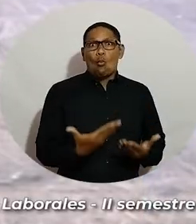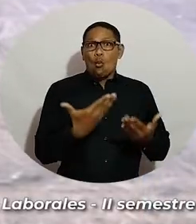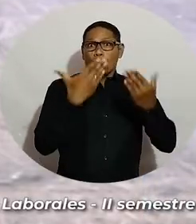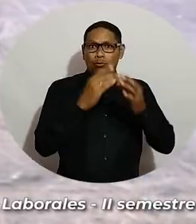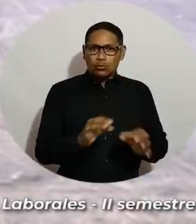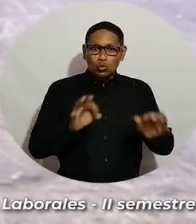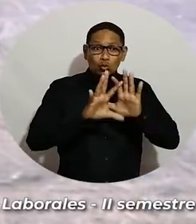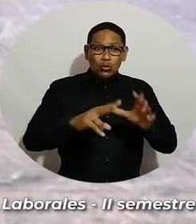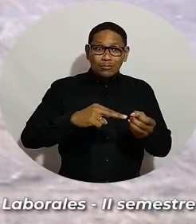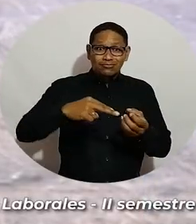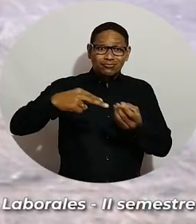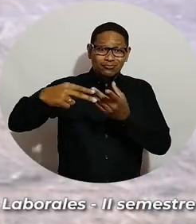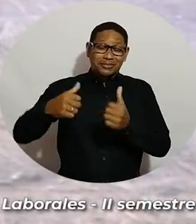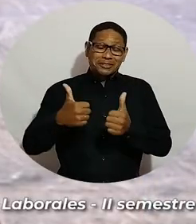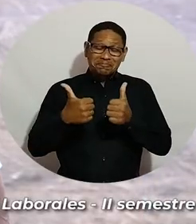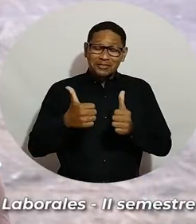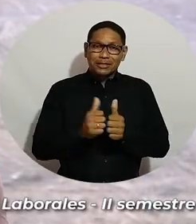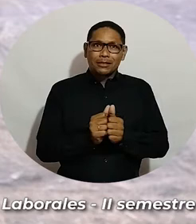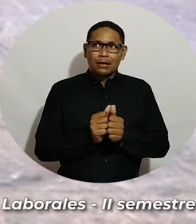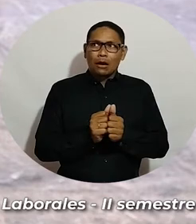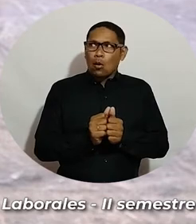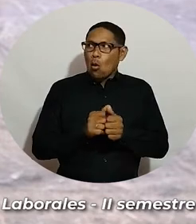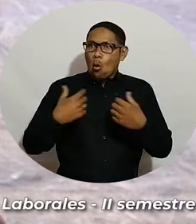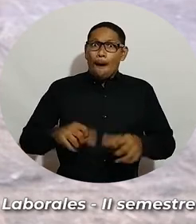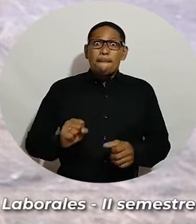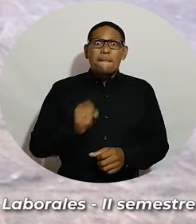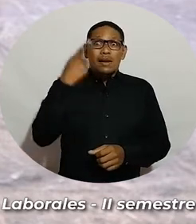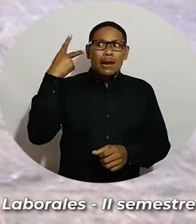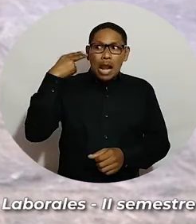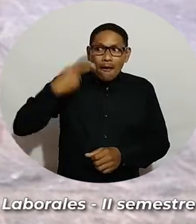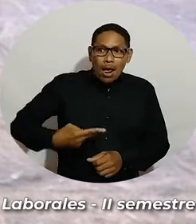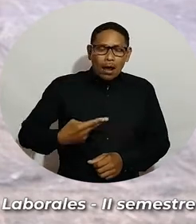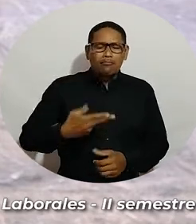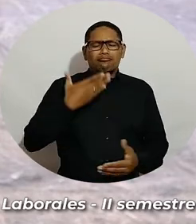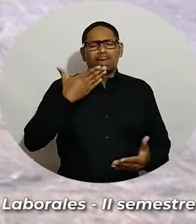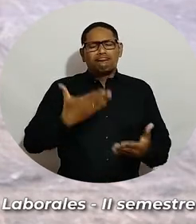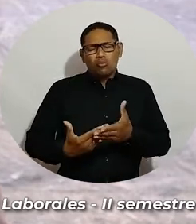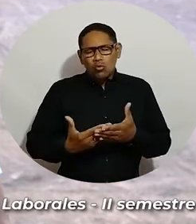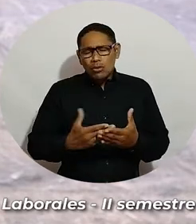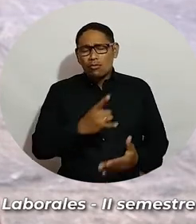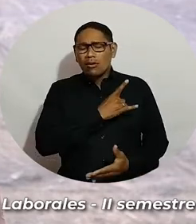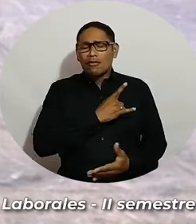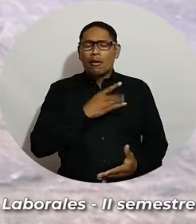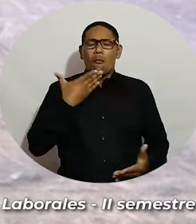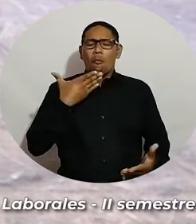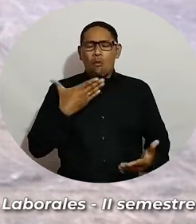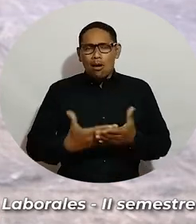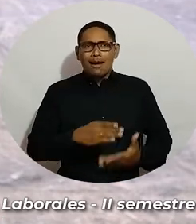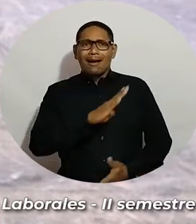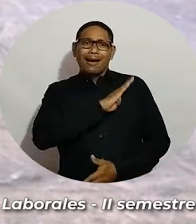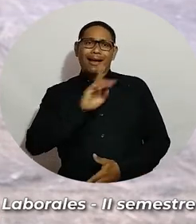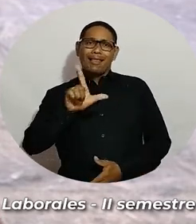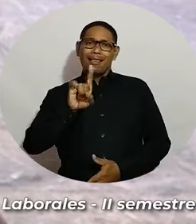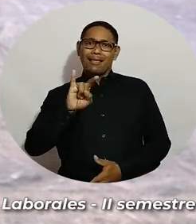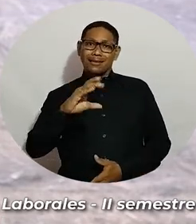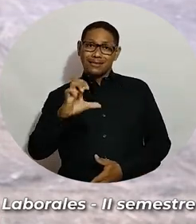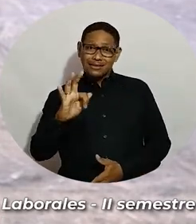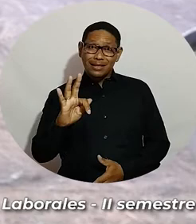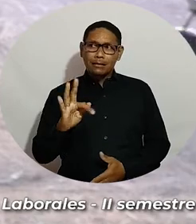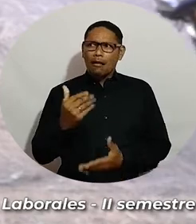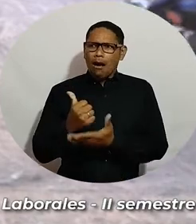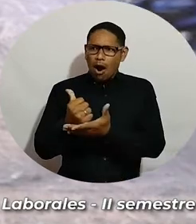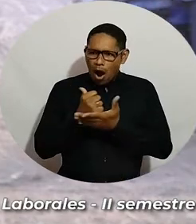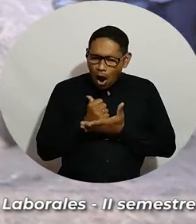municipio con referencia a la educación. Estamos haciendo historias y gracias a Universidad del Magdalena, gracias a nuestra alcaldesa Lisset que